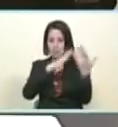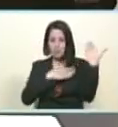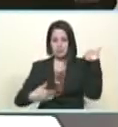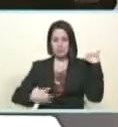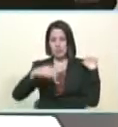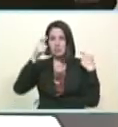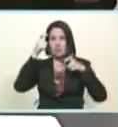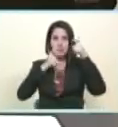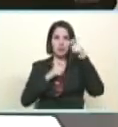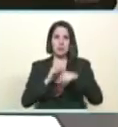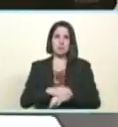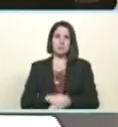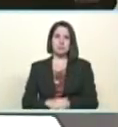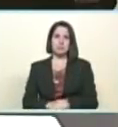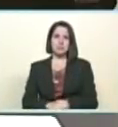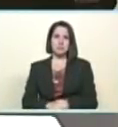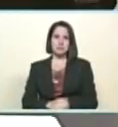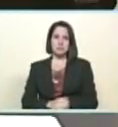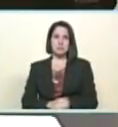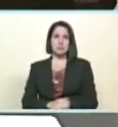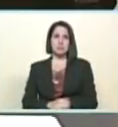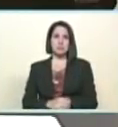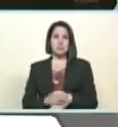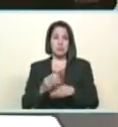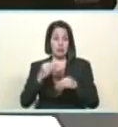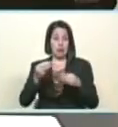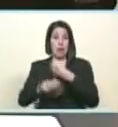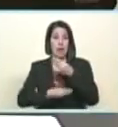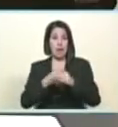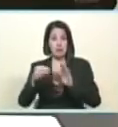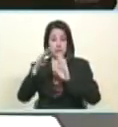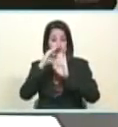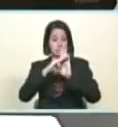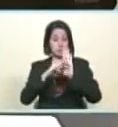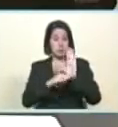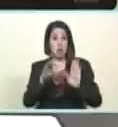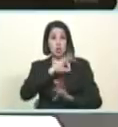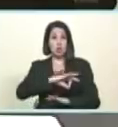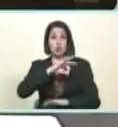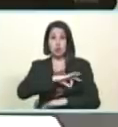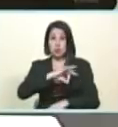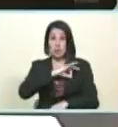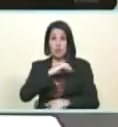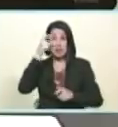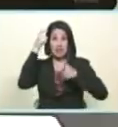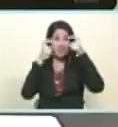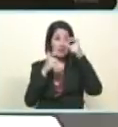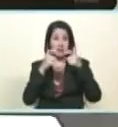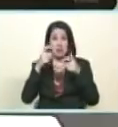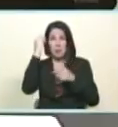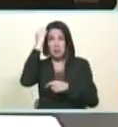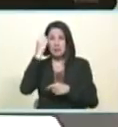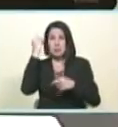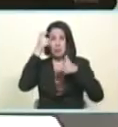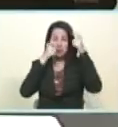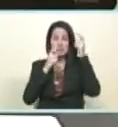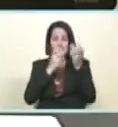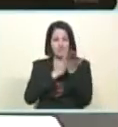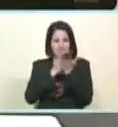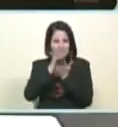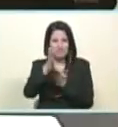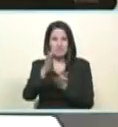esgrimido por nuestro comandante Hugo Chávez en la doctrina socialista el comandante Hugo Chávez en la cual ha sido fiel leal